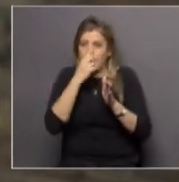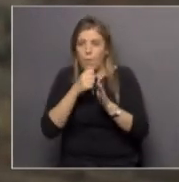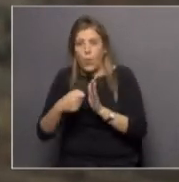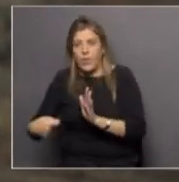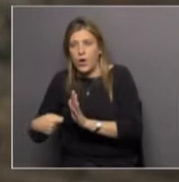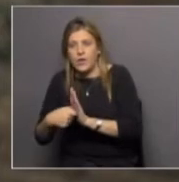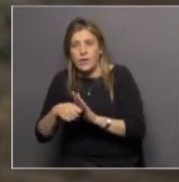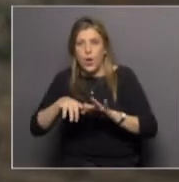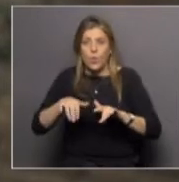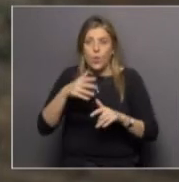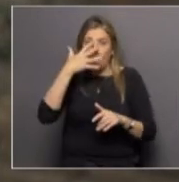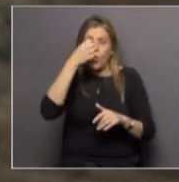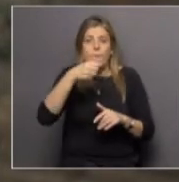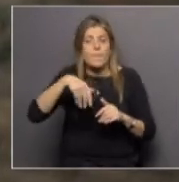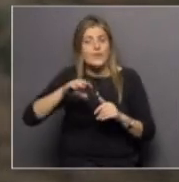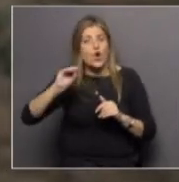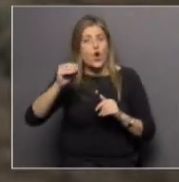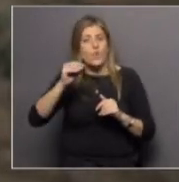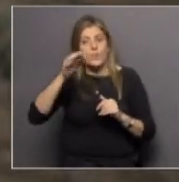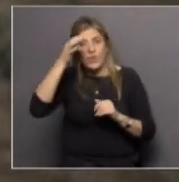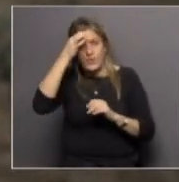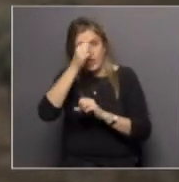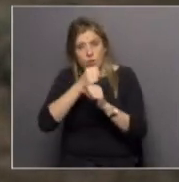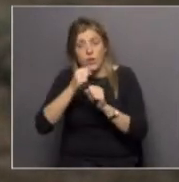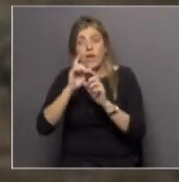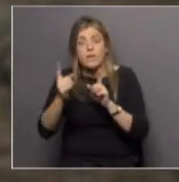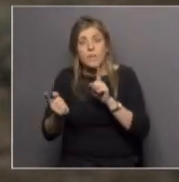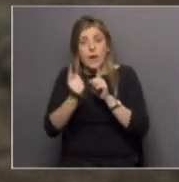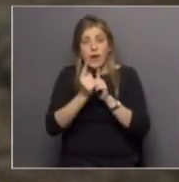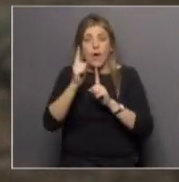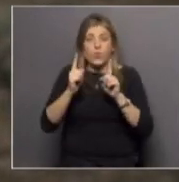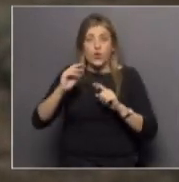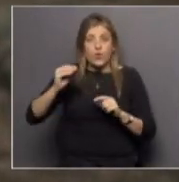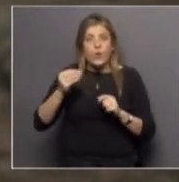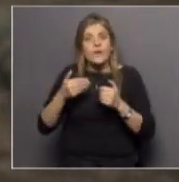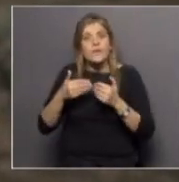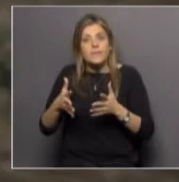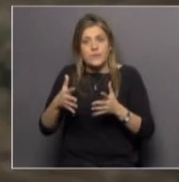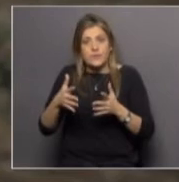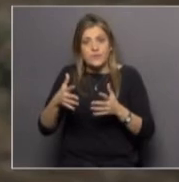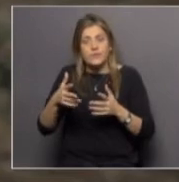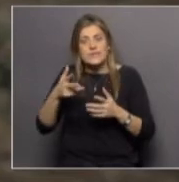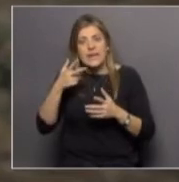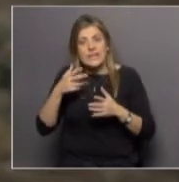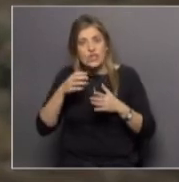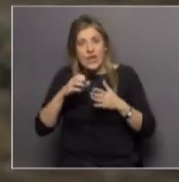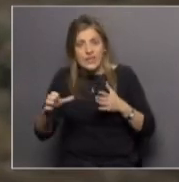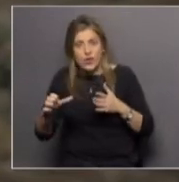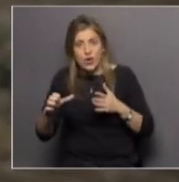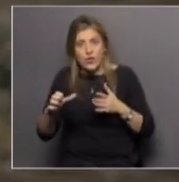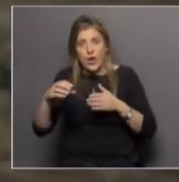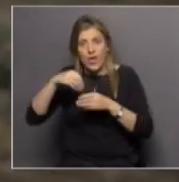computadora entonces he tenido algunos jóvenes que se iniciaron en el consumo de los cigarrillos electrónicos con